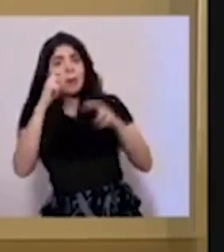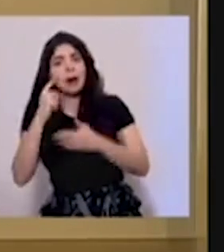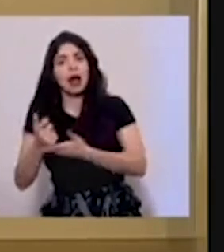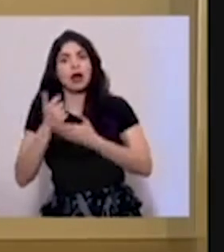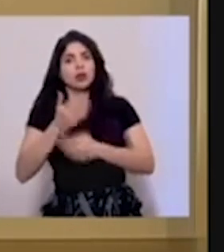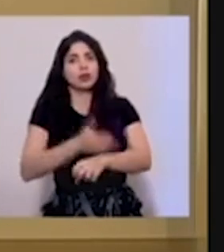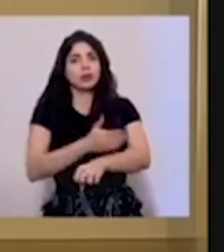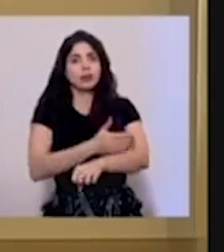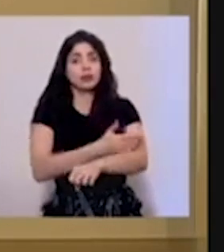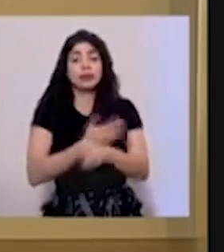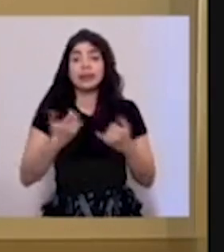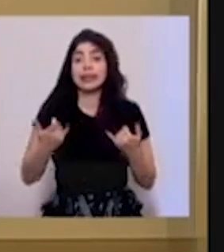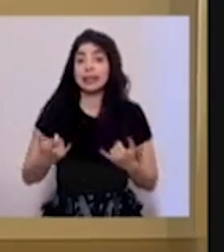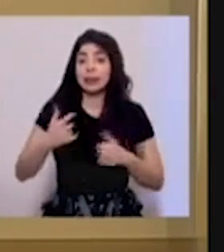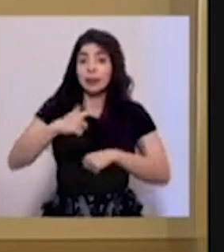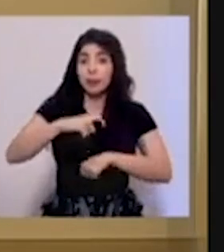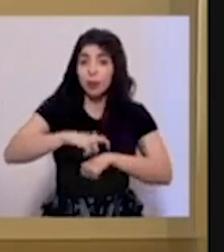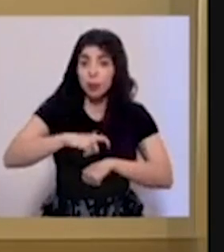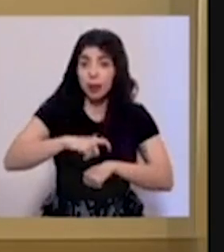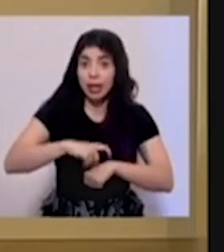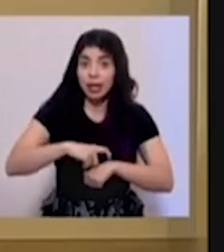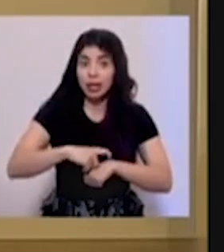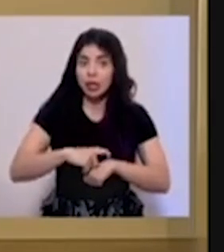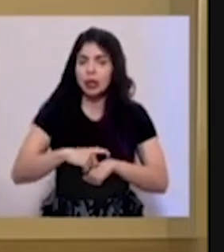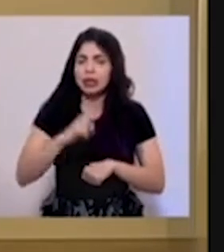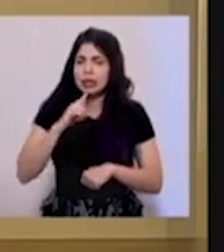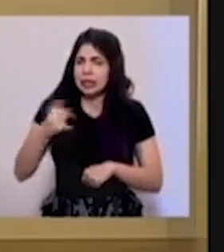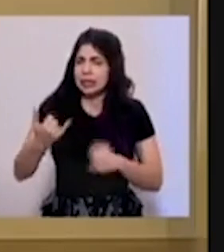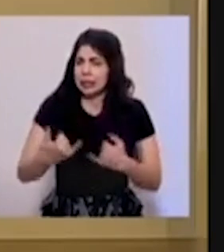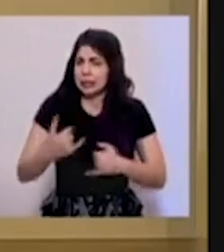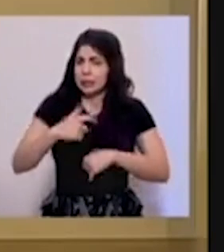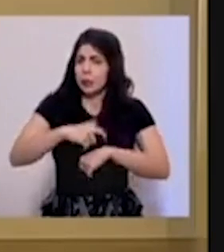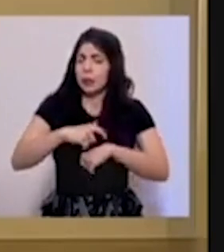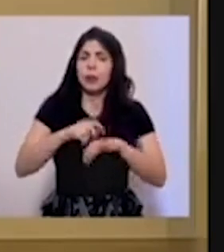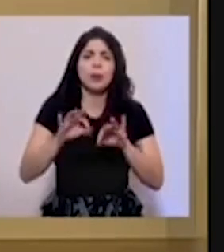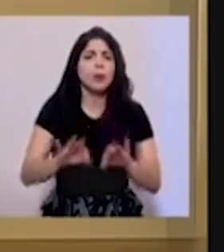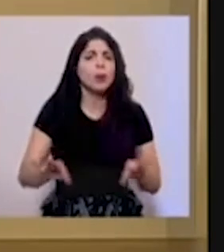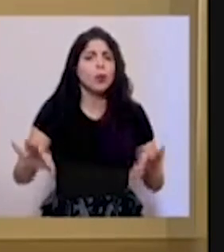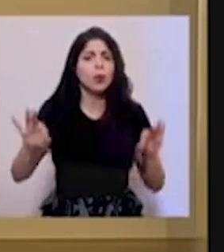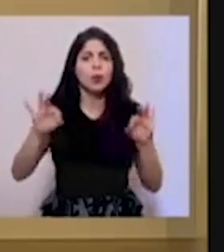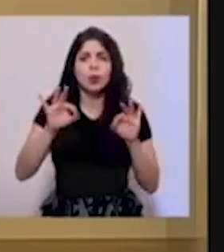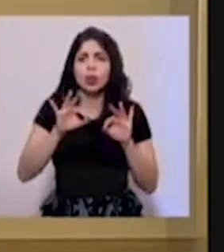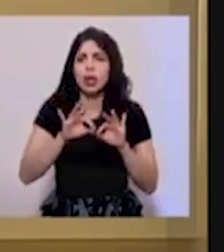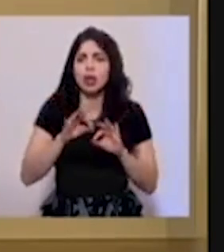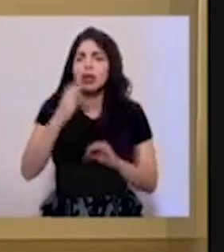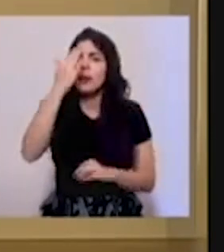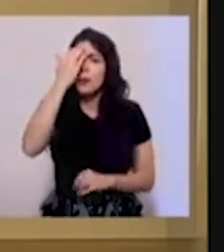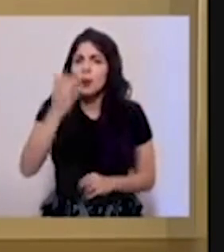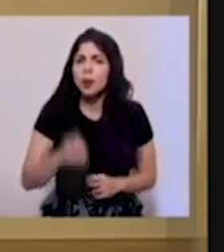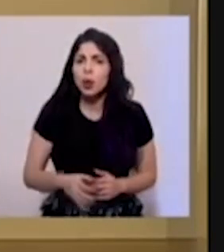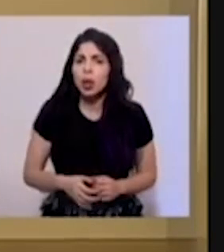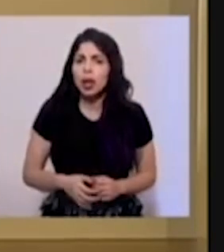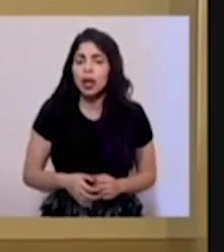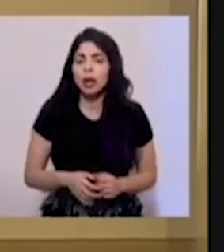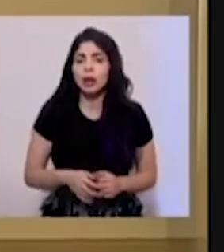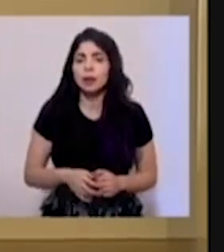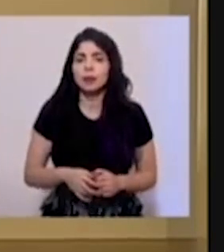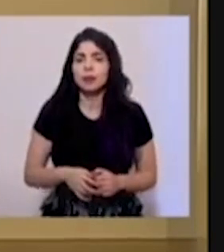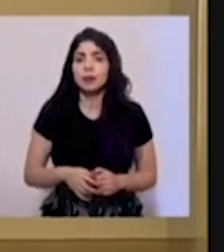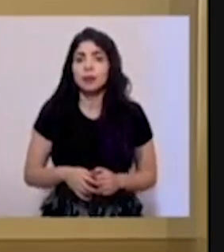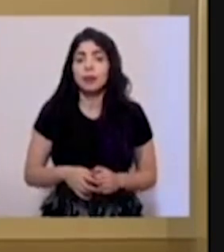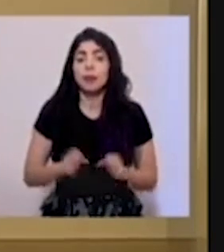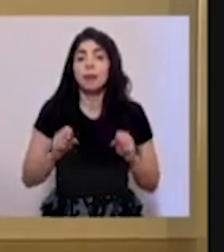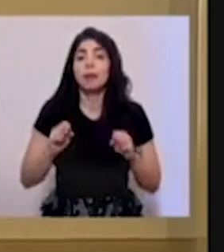eso. En este momento es, bueno, este momento es muy importante porque puede ser el